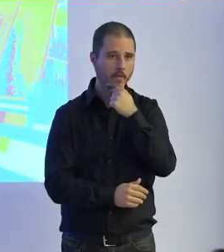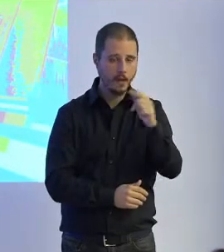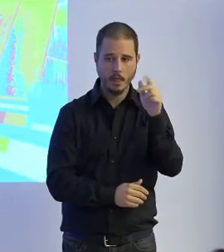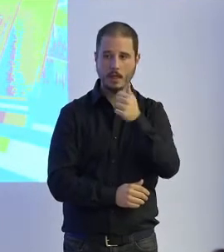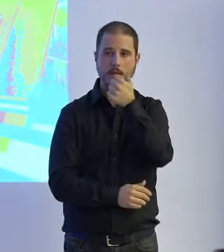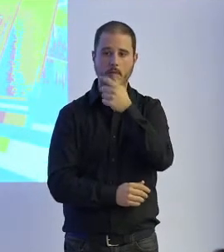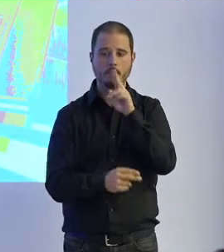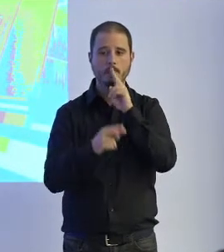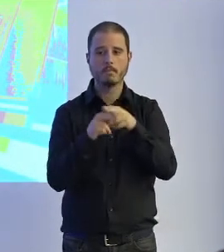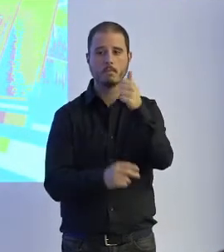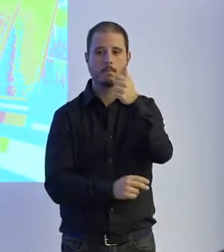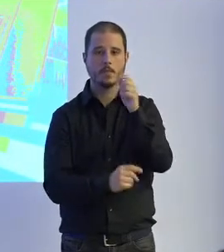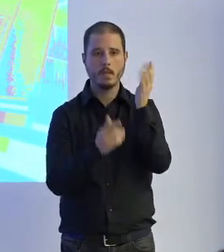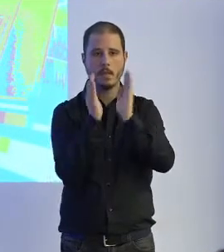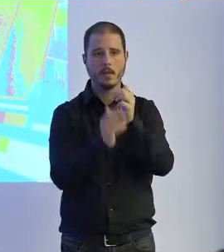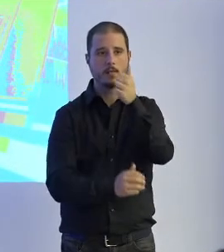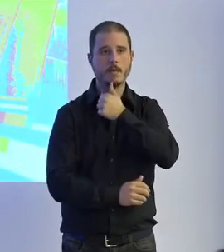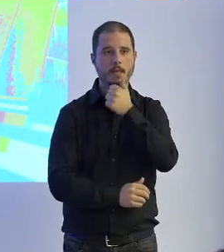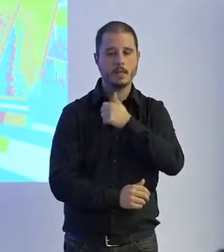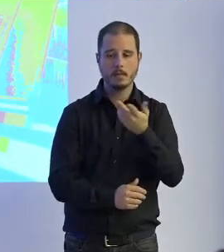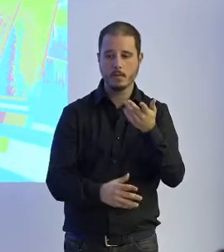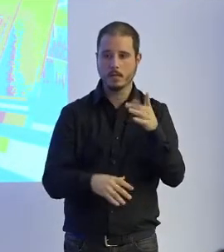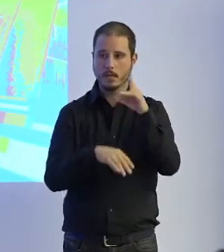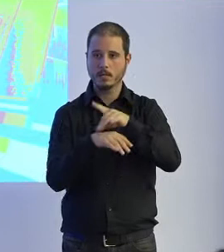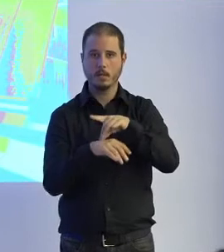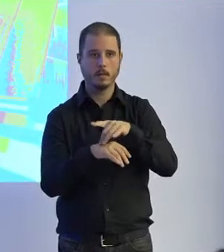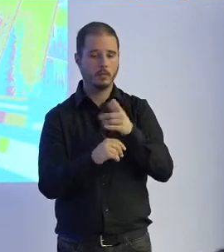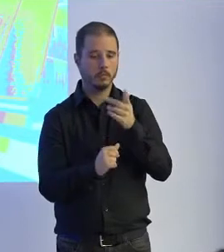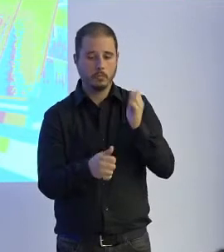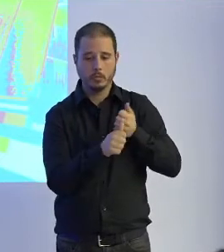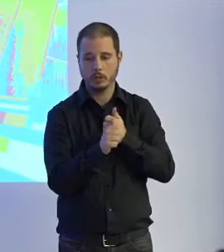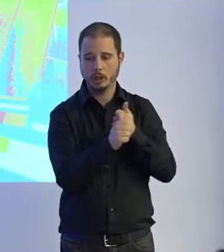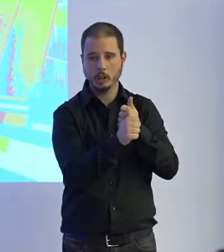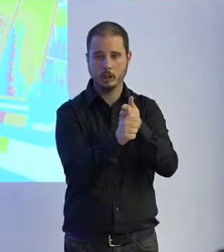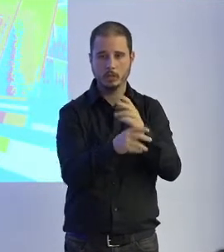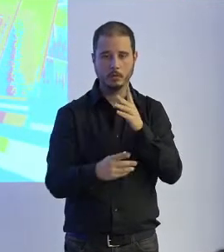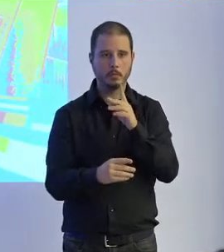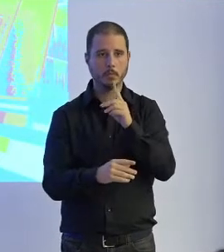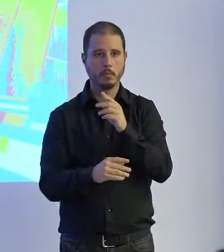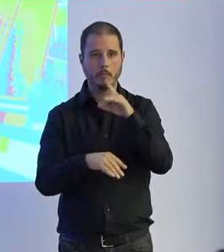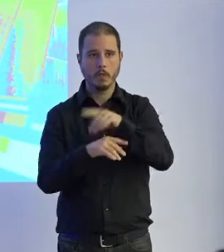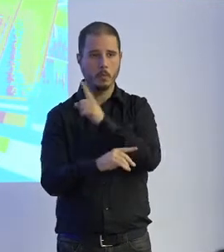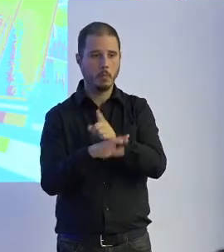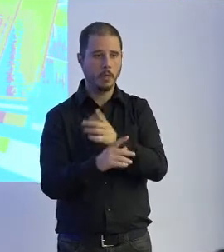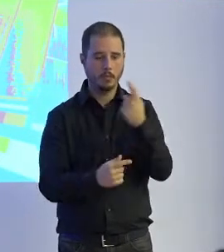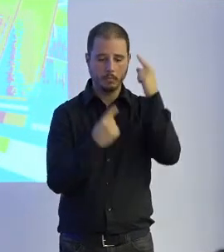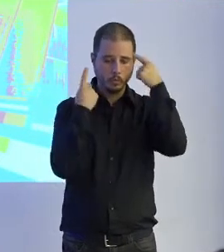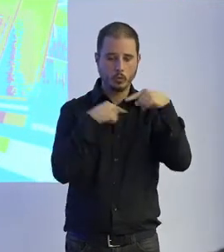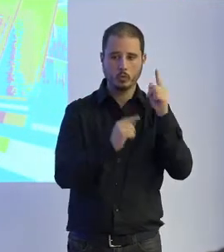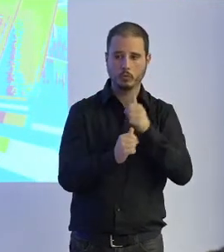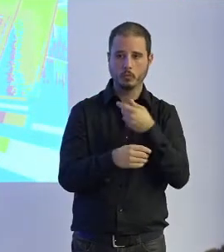denominamos que se graba una trayectoria al terapeuta y el paciente lo único que tiene que hacer es seguirla tenemos otros tipos de terapia o sea hay infinidad de cosas